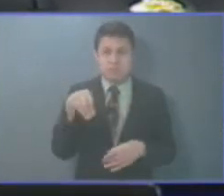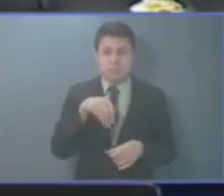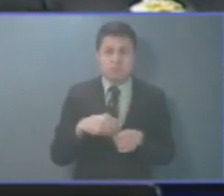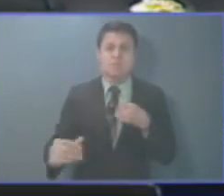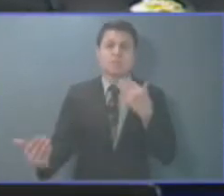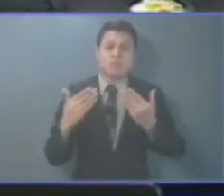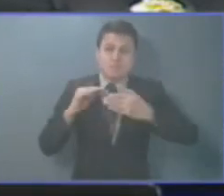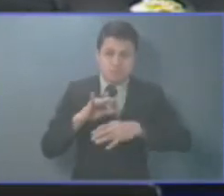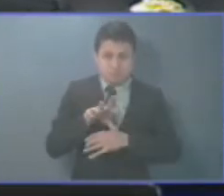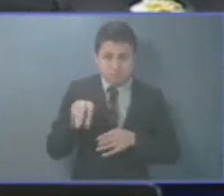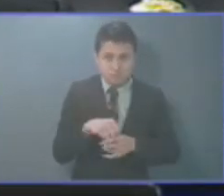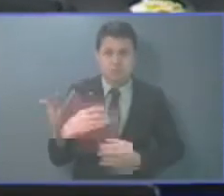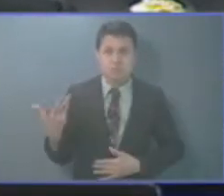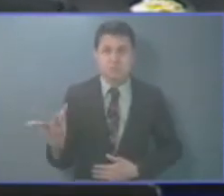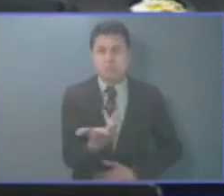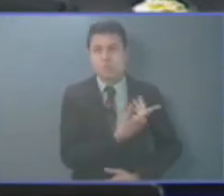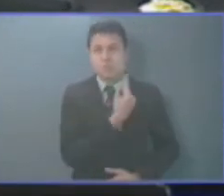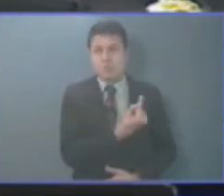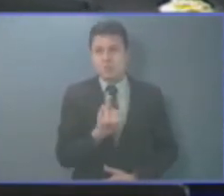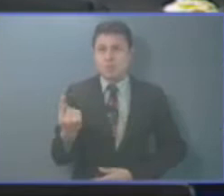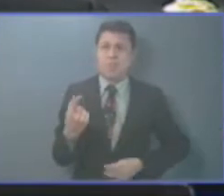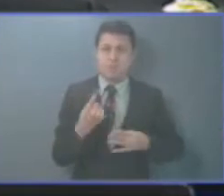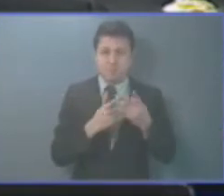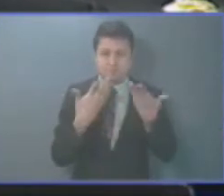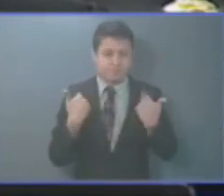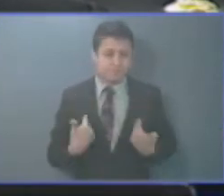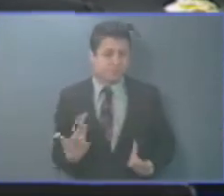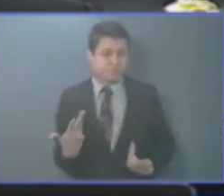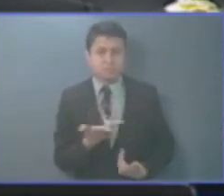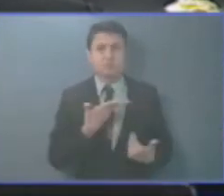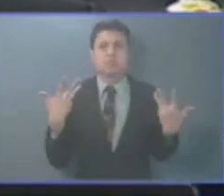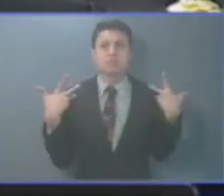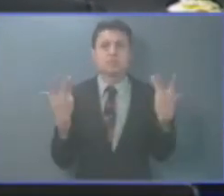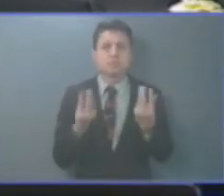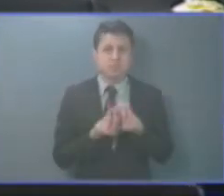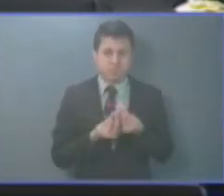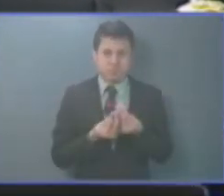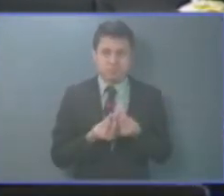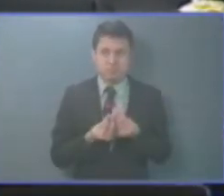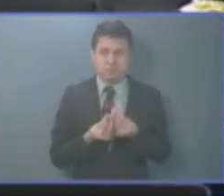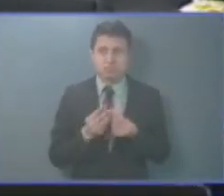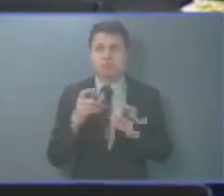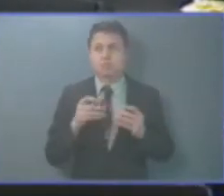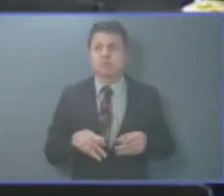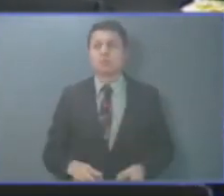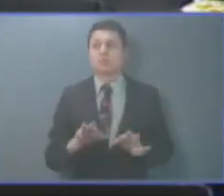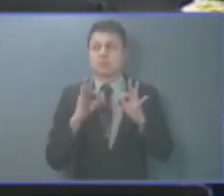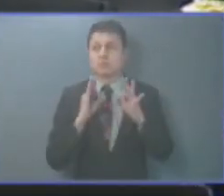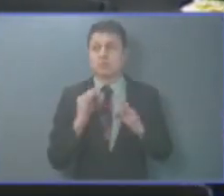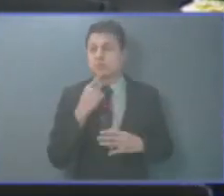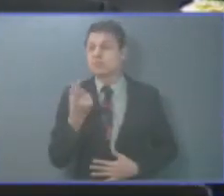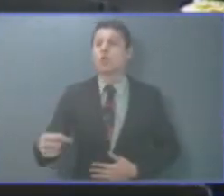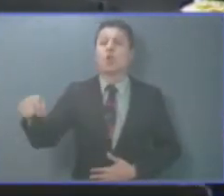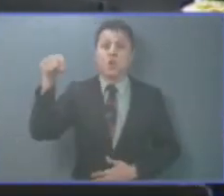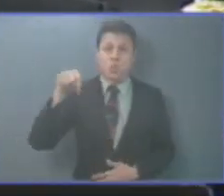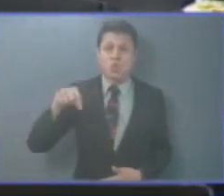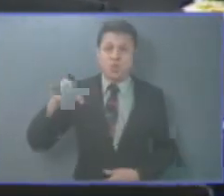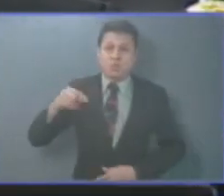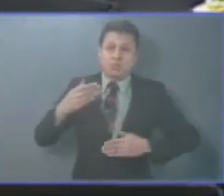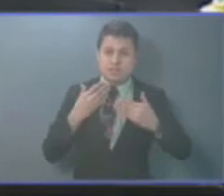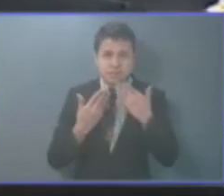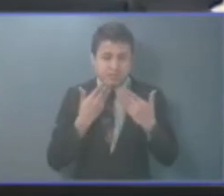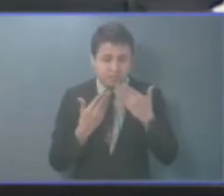inclusión de estas personas de pleno derecho a la sociedad. Por lo tanto, lo que hoy se está